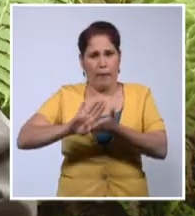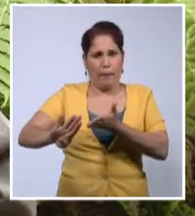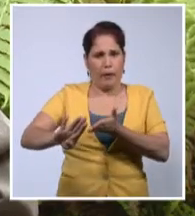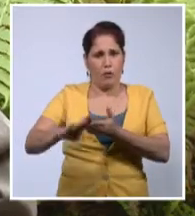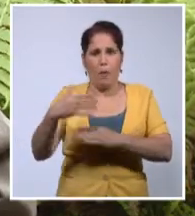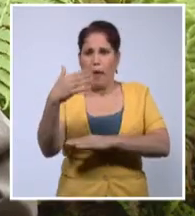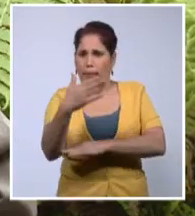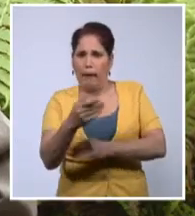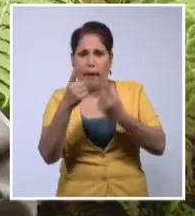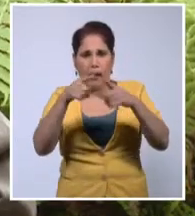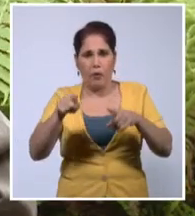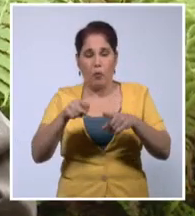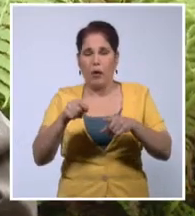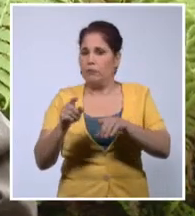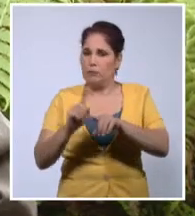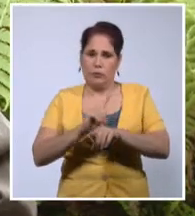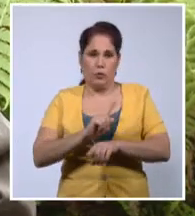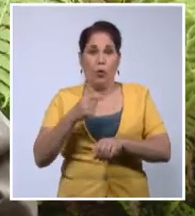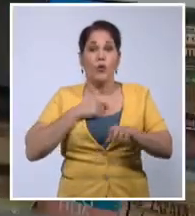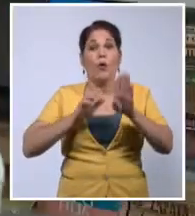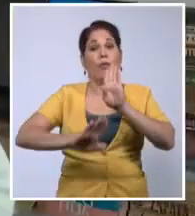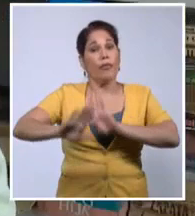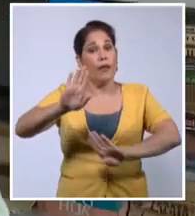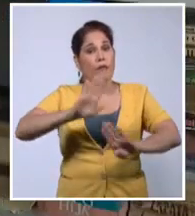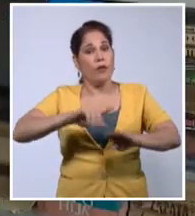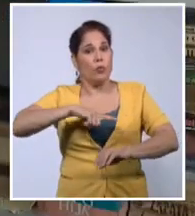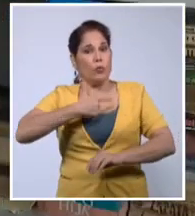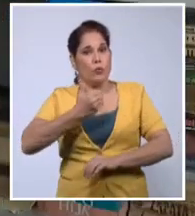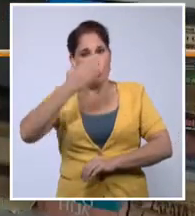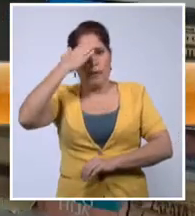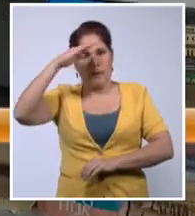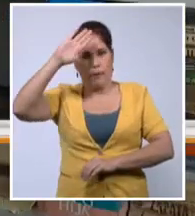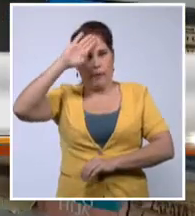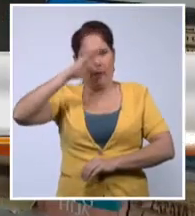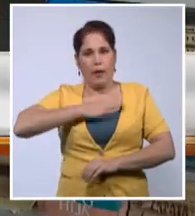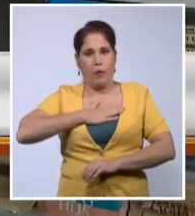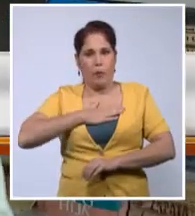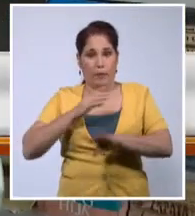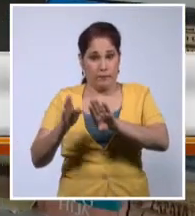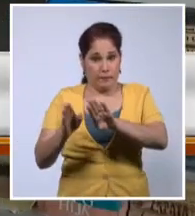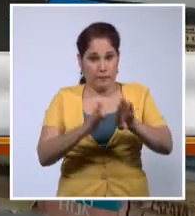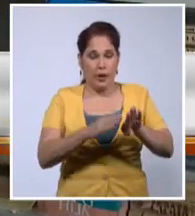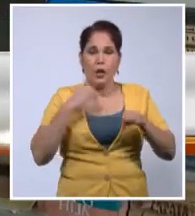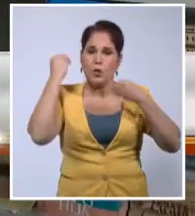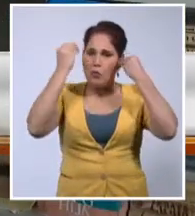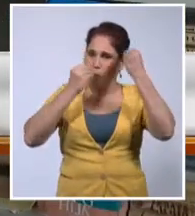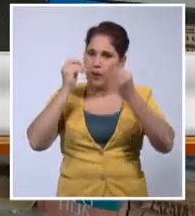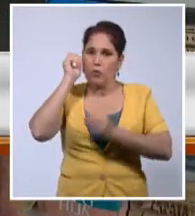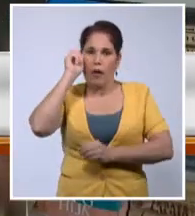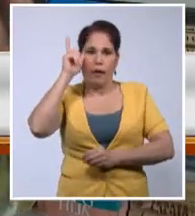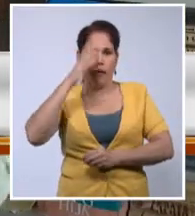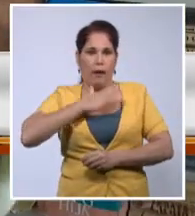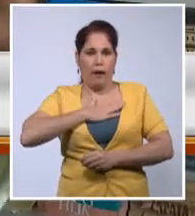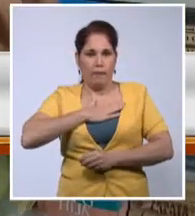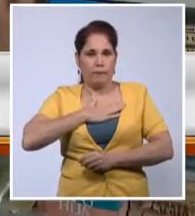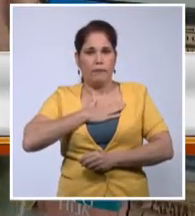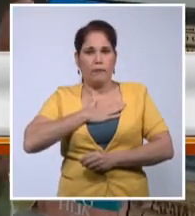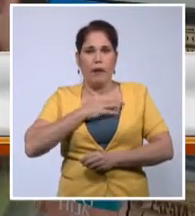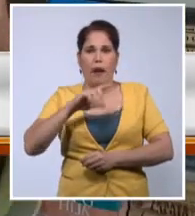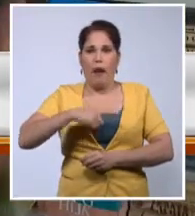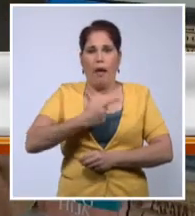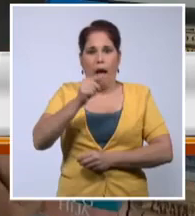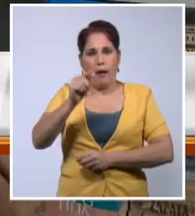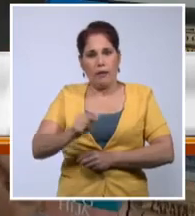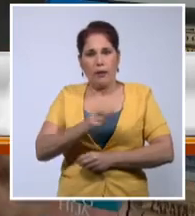Yo defiendo la cultura de la patria, del pueblo. Yo pienso que los ideales, los artistas